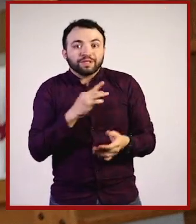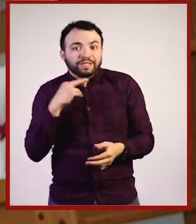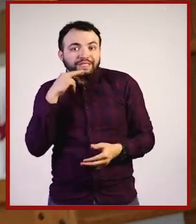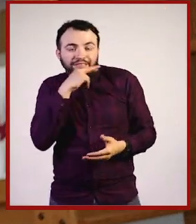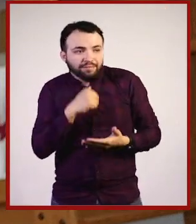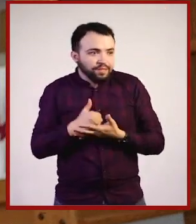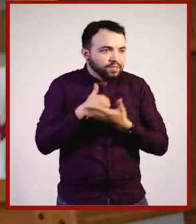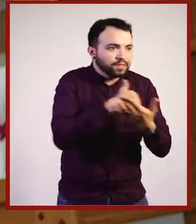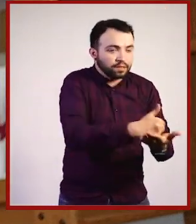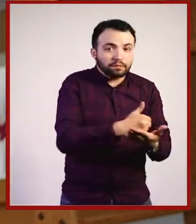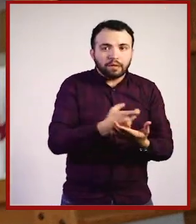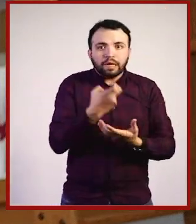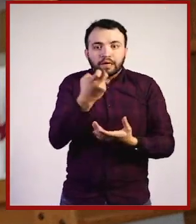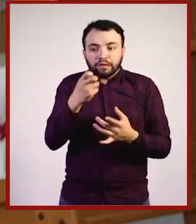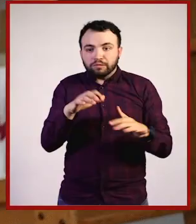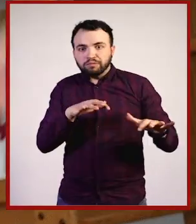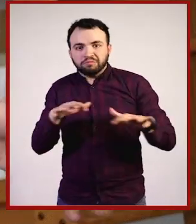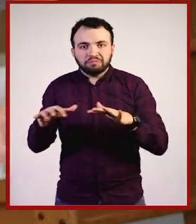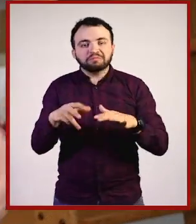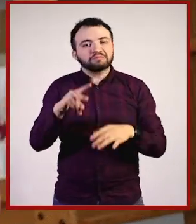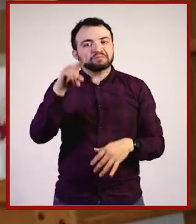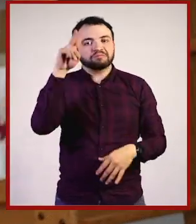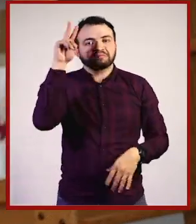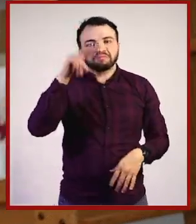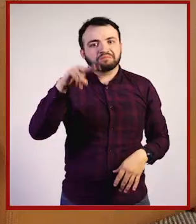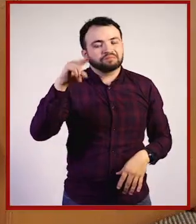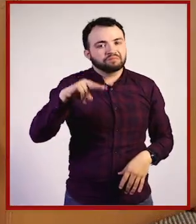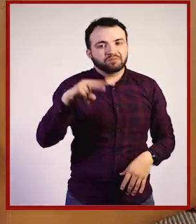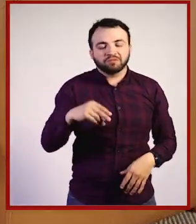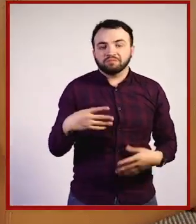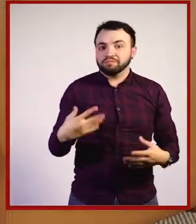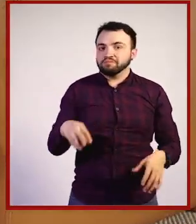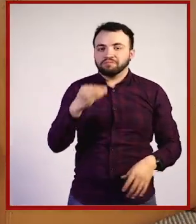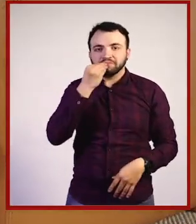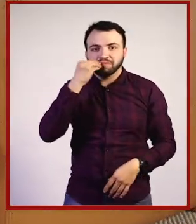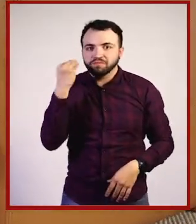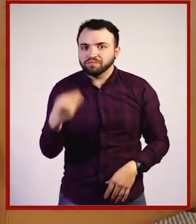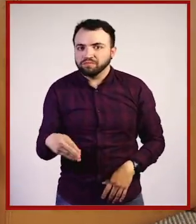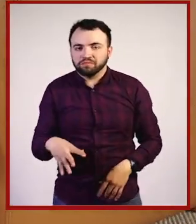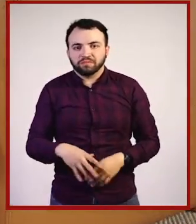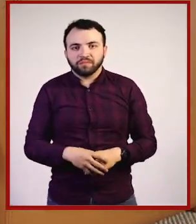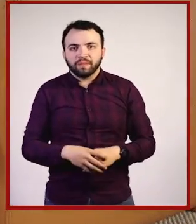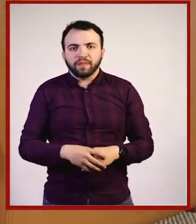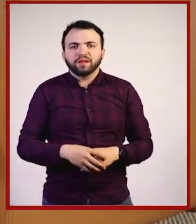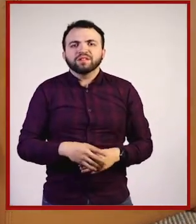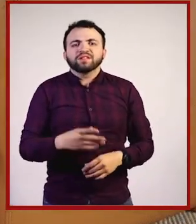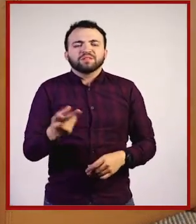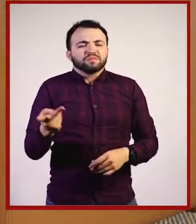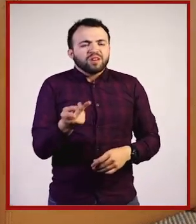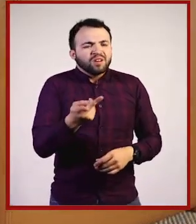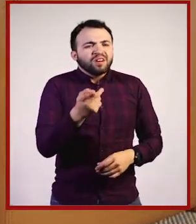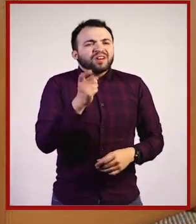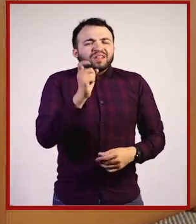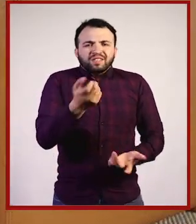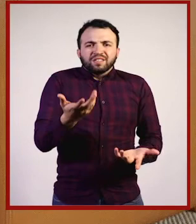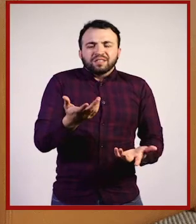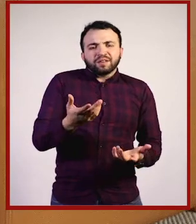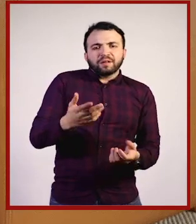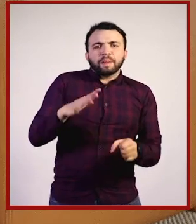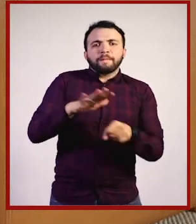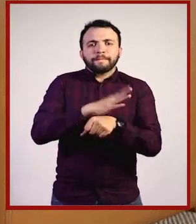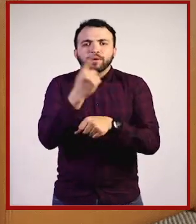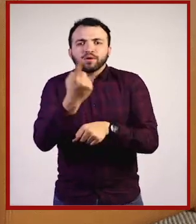en el terremoto, fue extraordinario. La gran pregunta es, ¿por qué el ser humano necesita una sacudida a veces de la